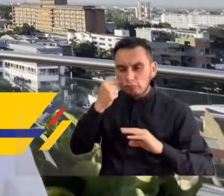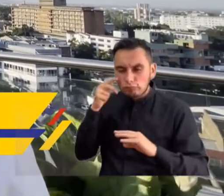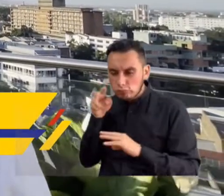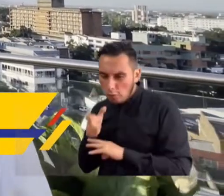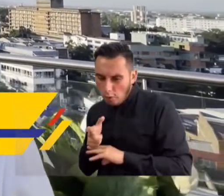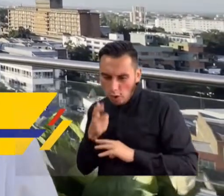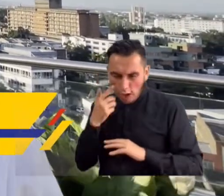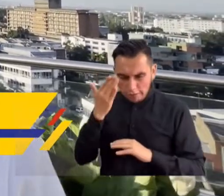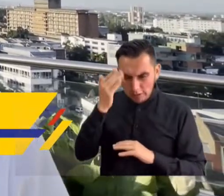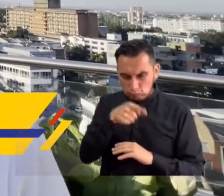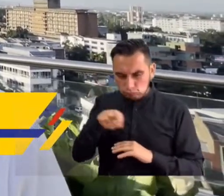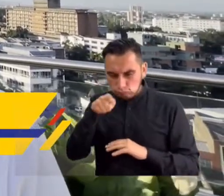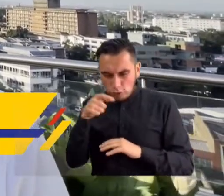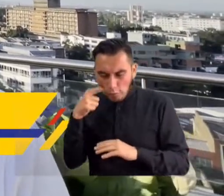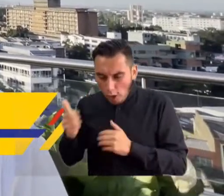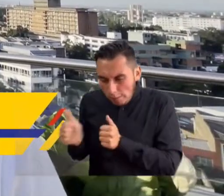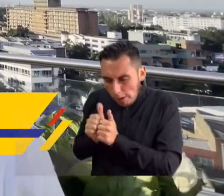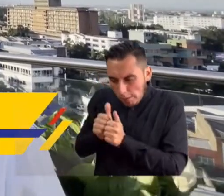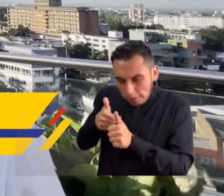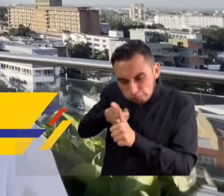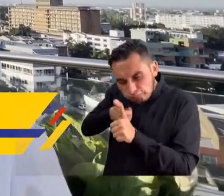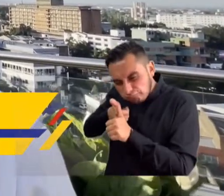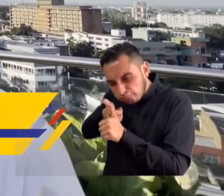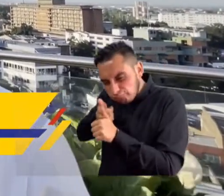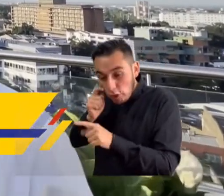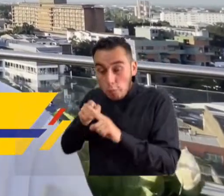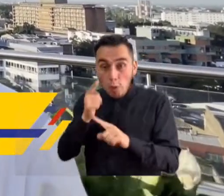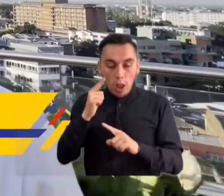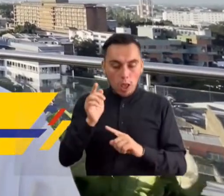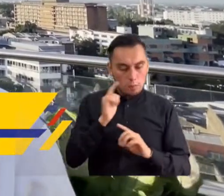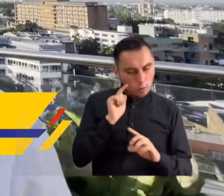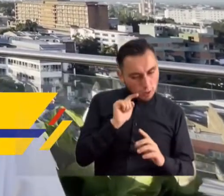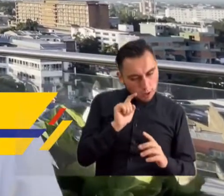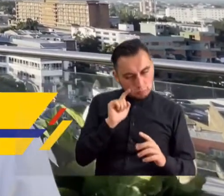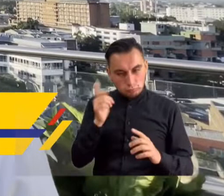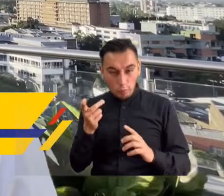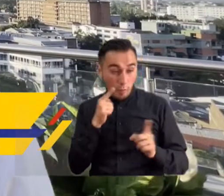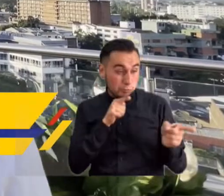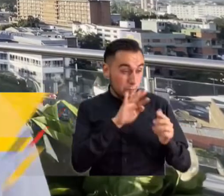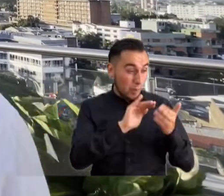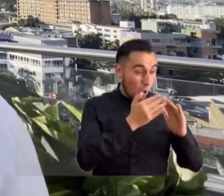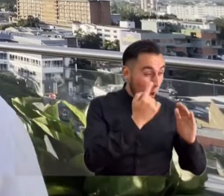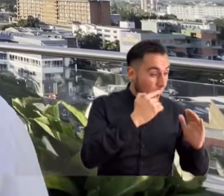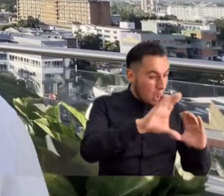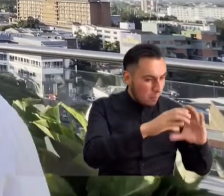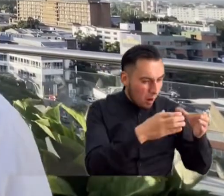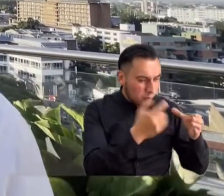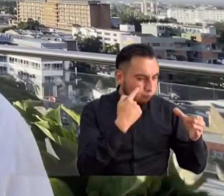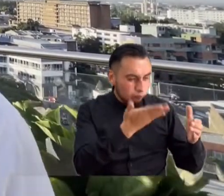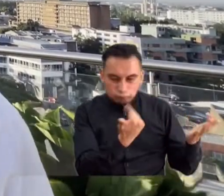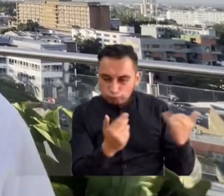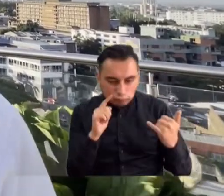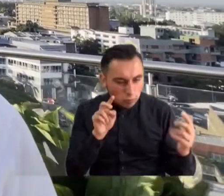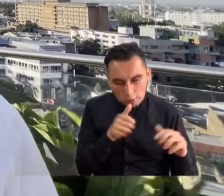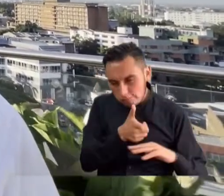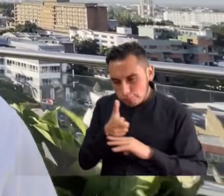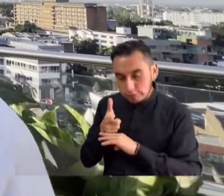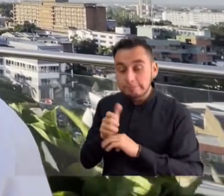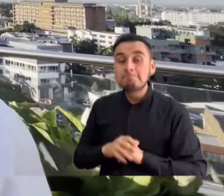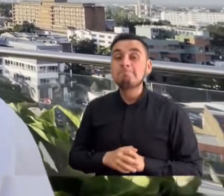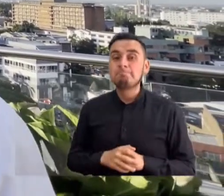General de la República en la auditoría que se hace en función preventiva con las veredurías ciudadanas. Tenemos